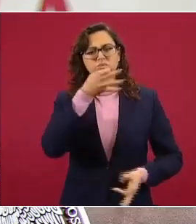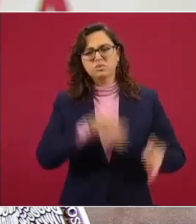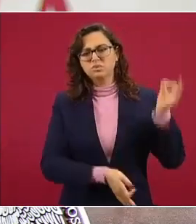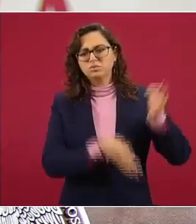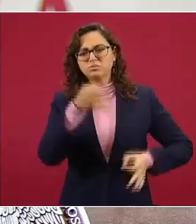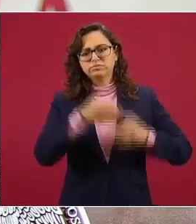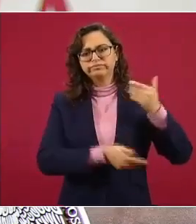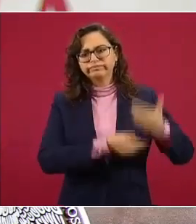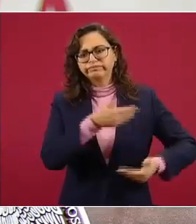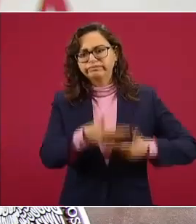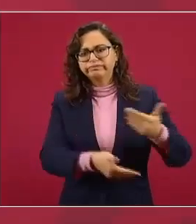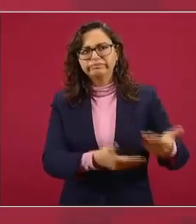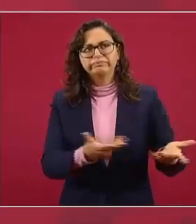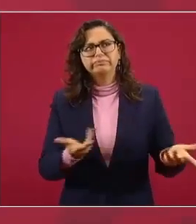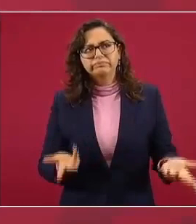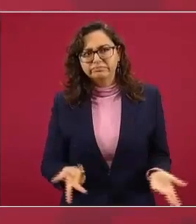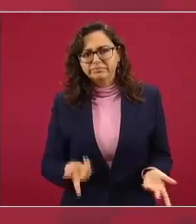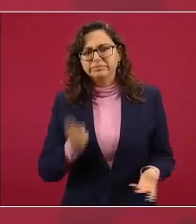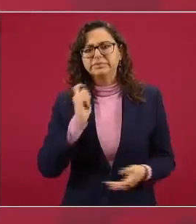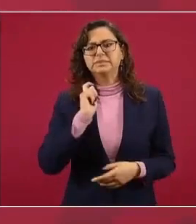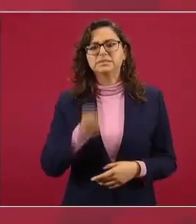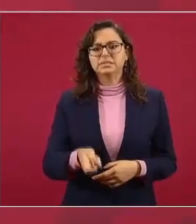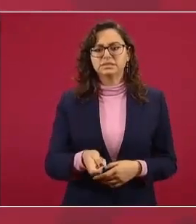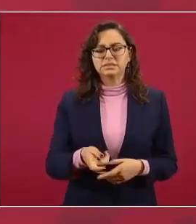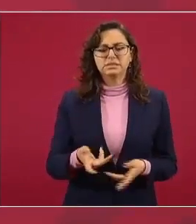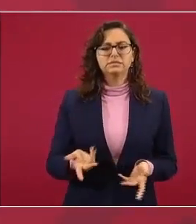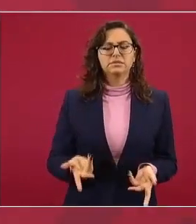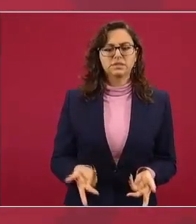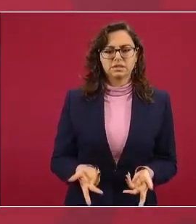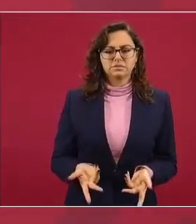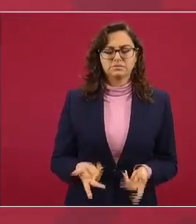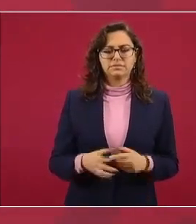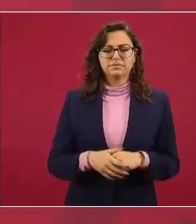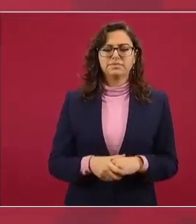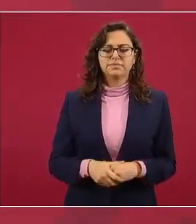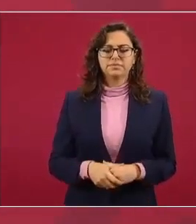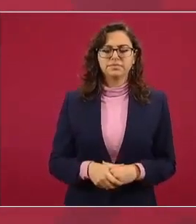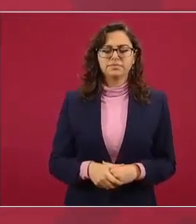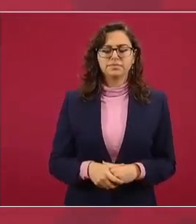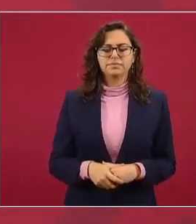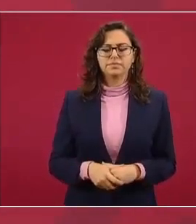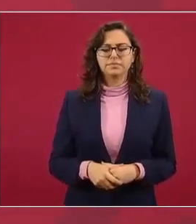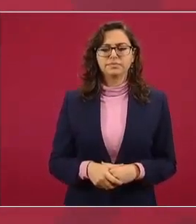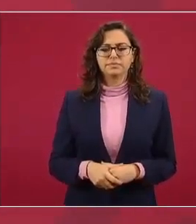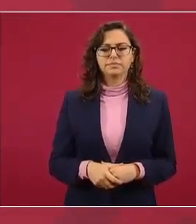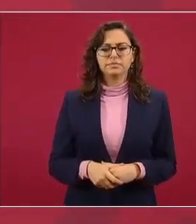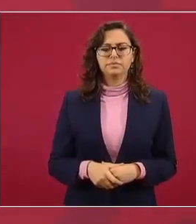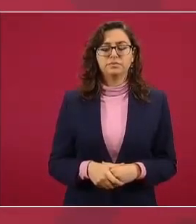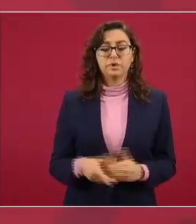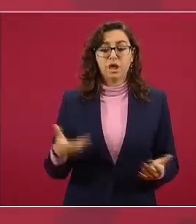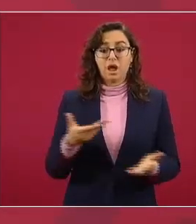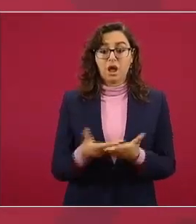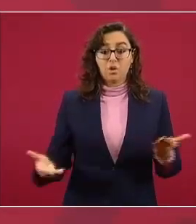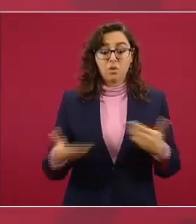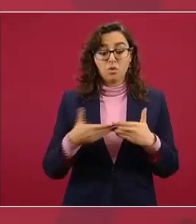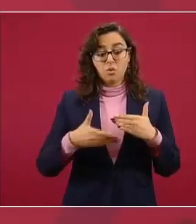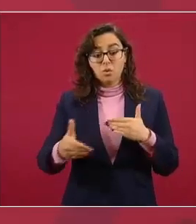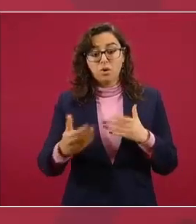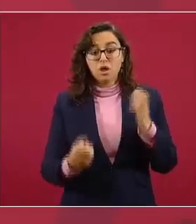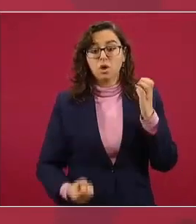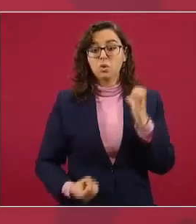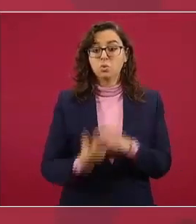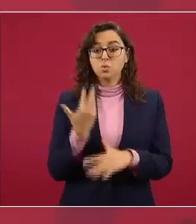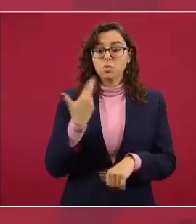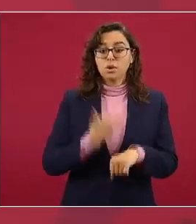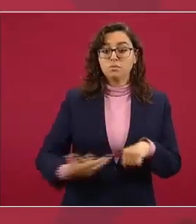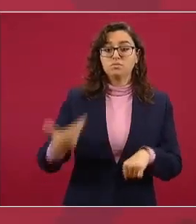en qué consiste este trámite que se